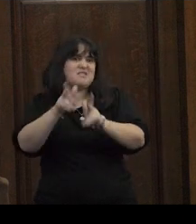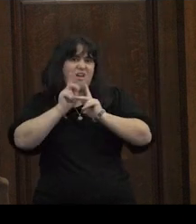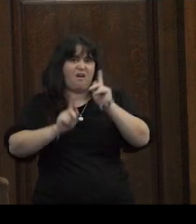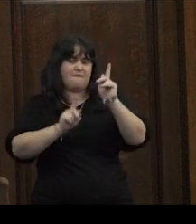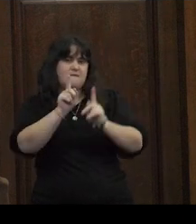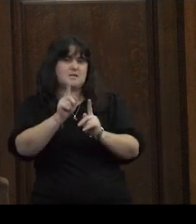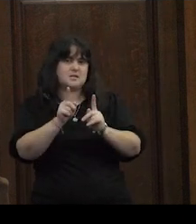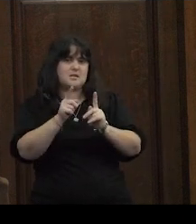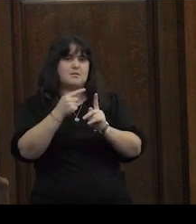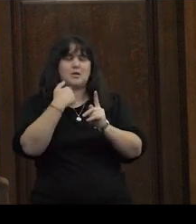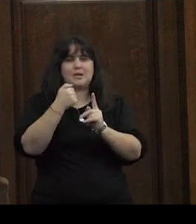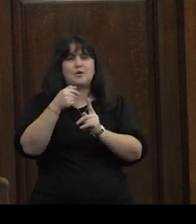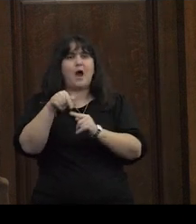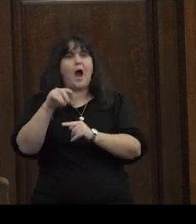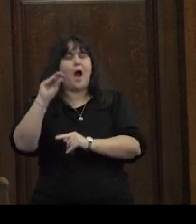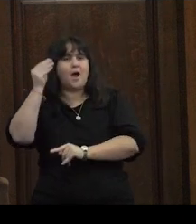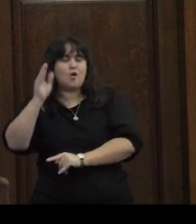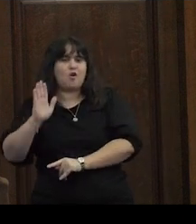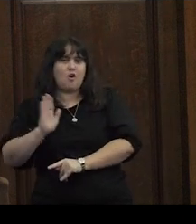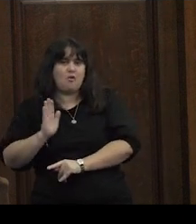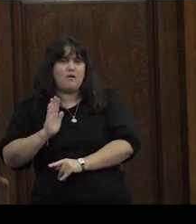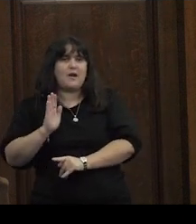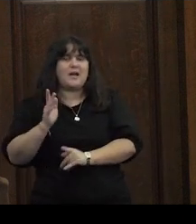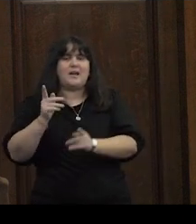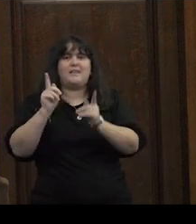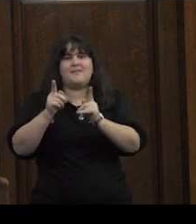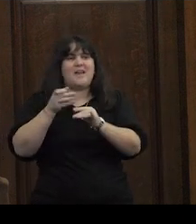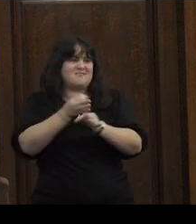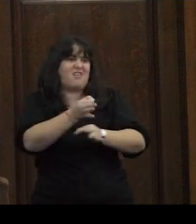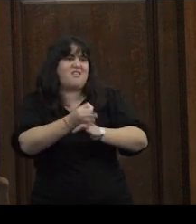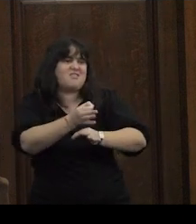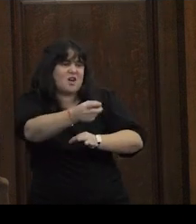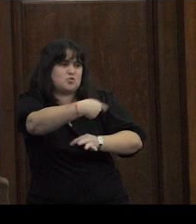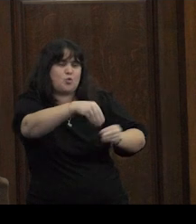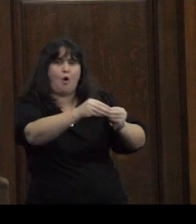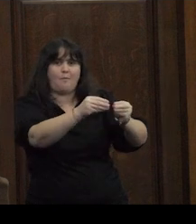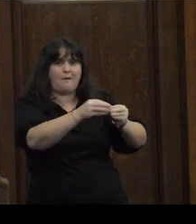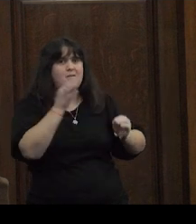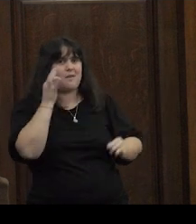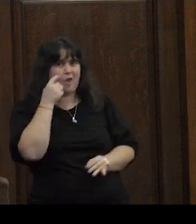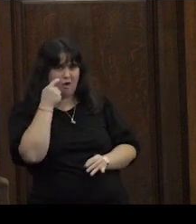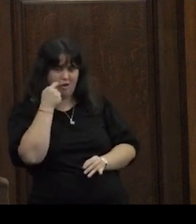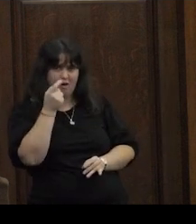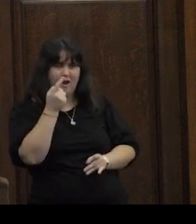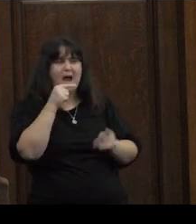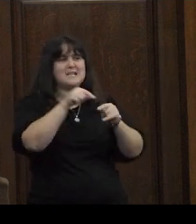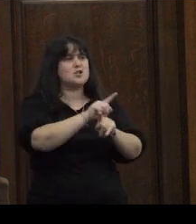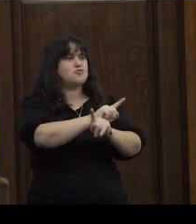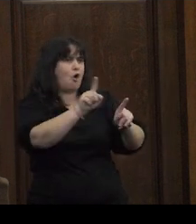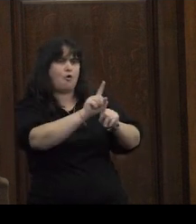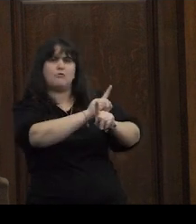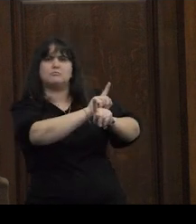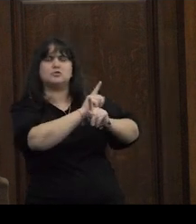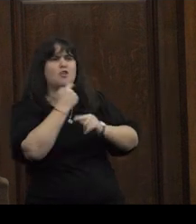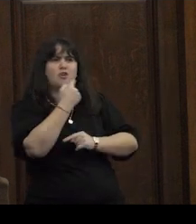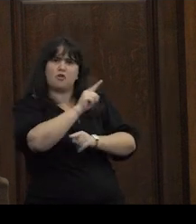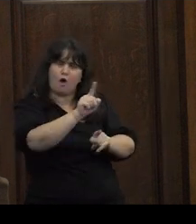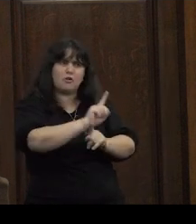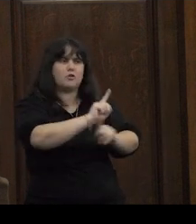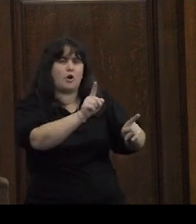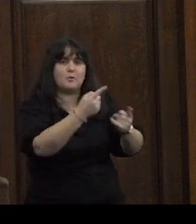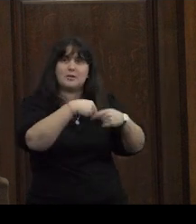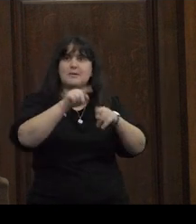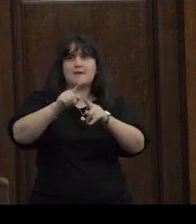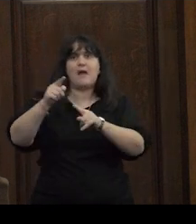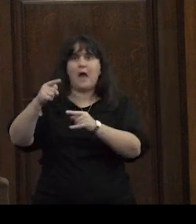como las pibas las pibas le tienen que enseñar a sus compañeros que no es no pero también nos tienen que